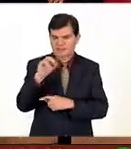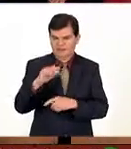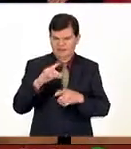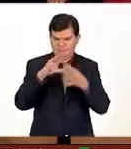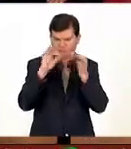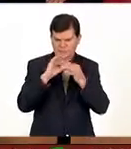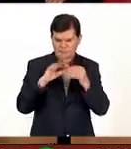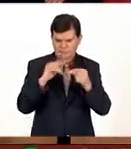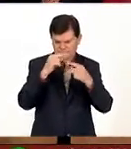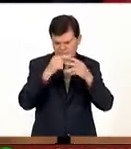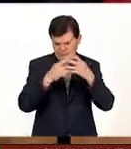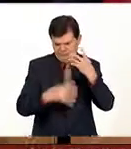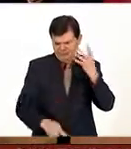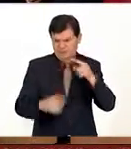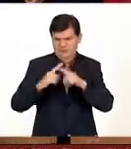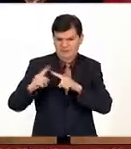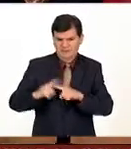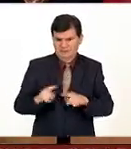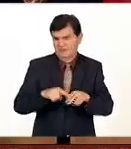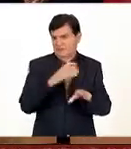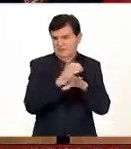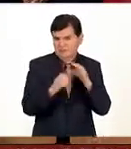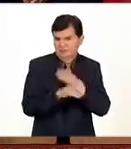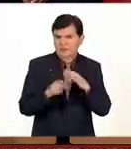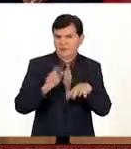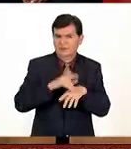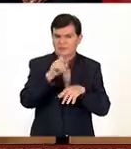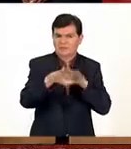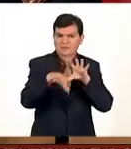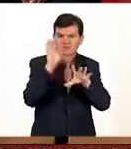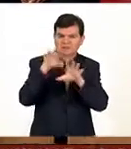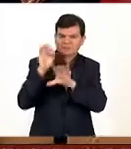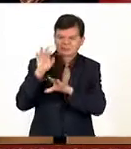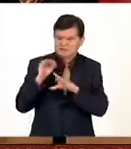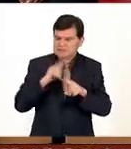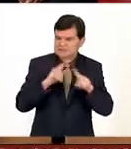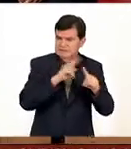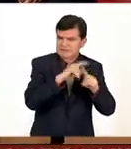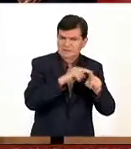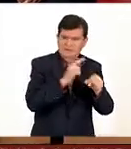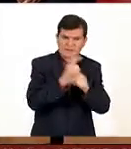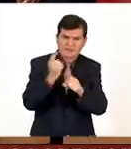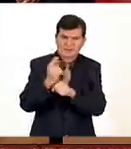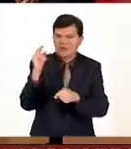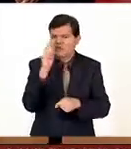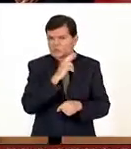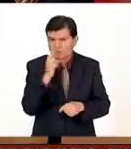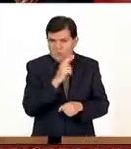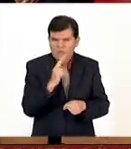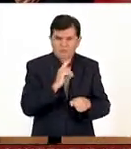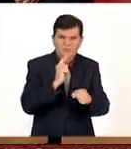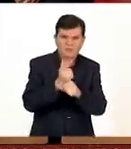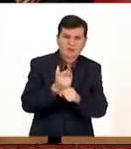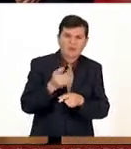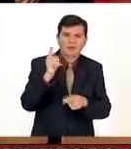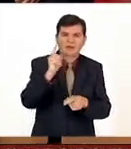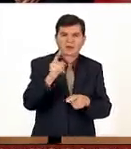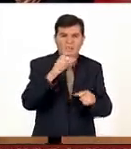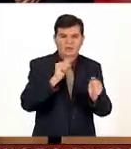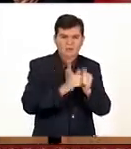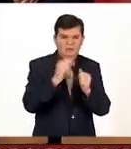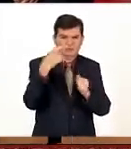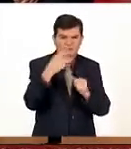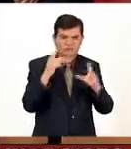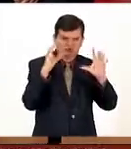de todo todo un acontecimiento por lo que encontró en Rusia por lo que captó con su